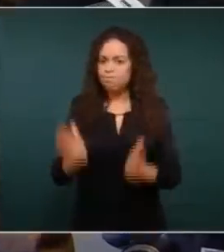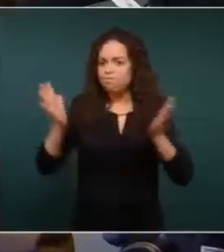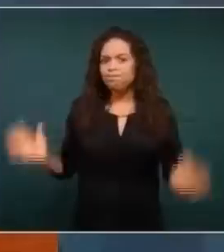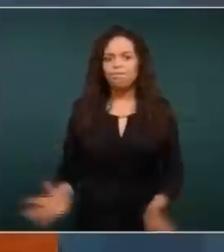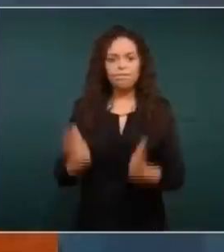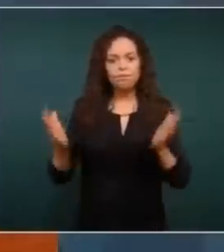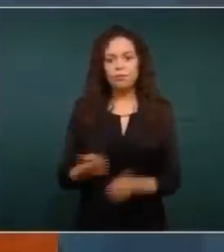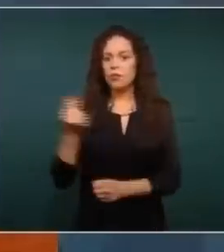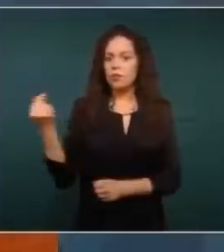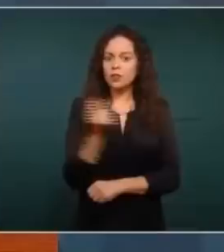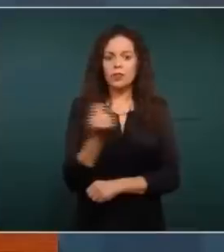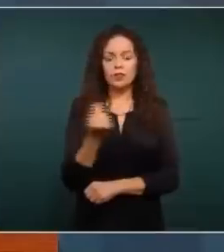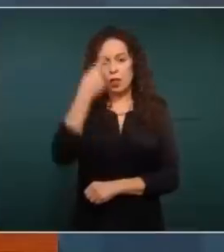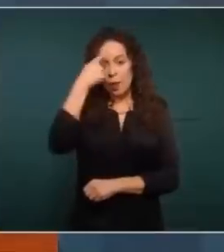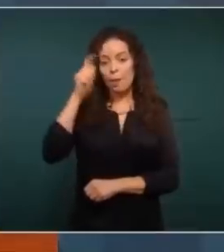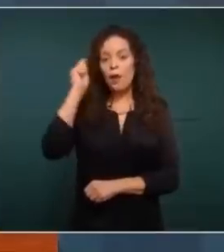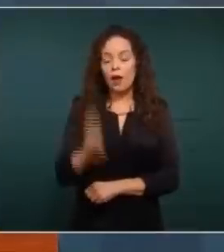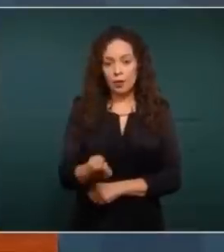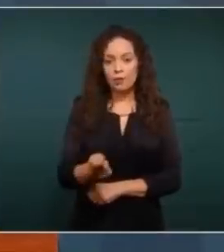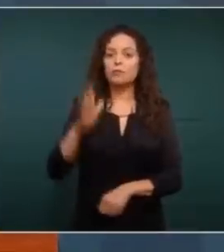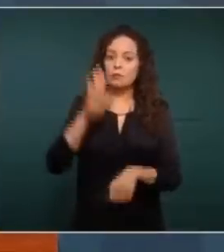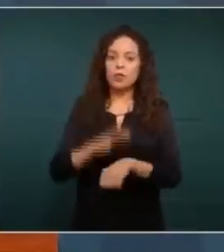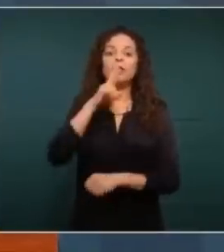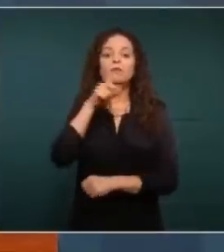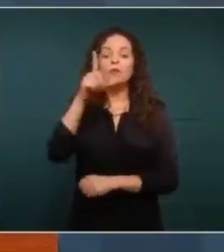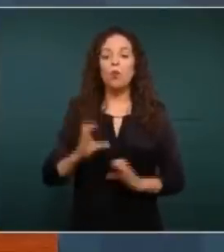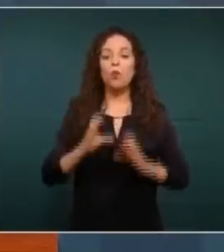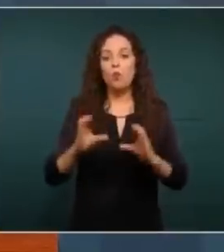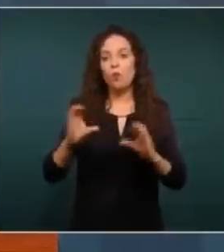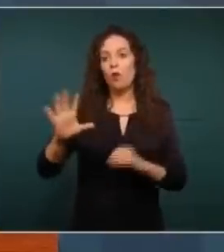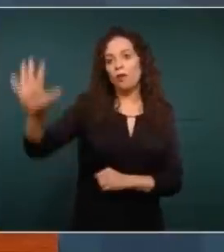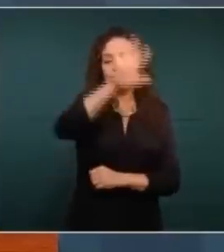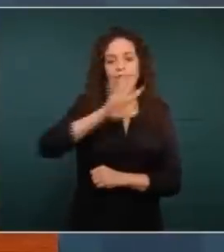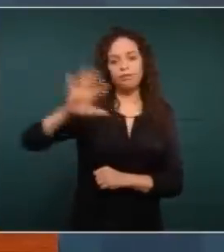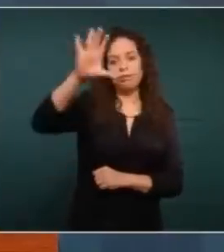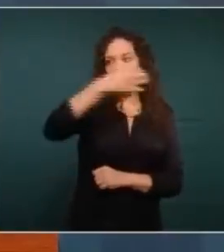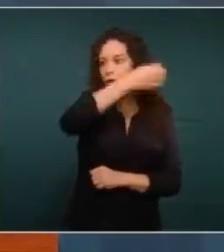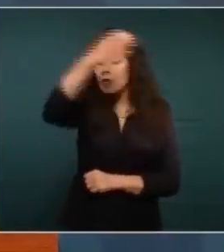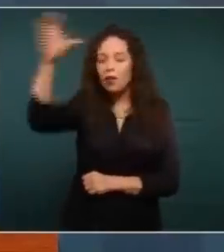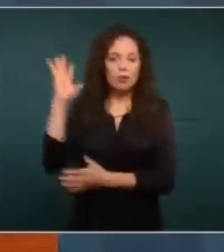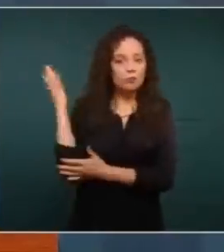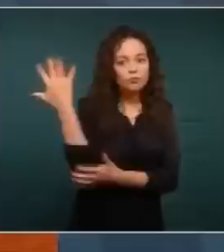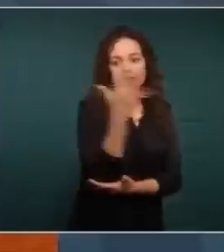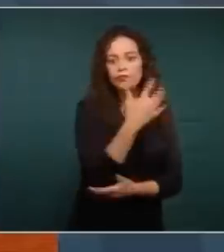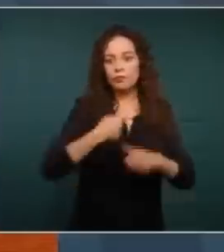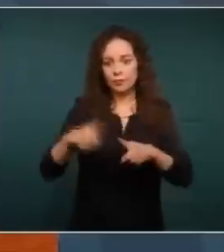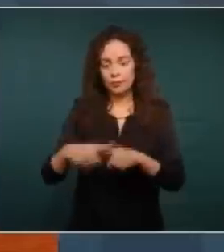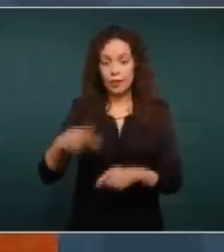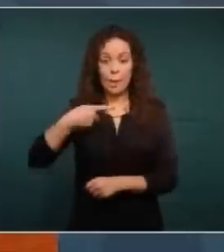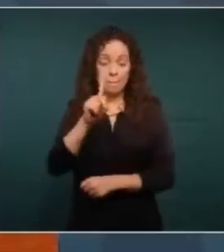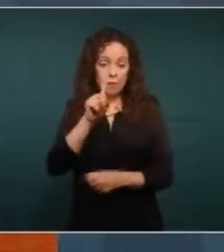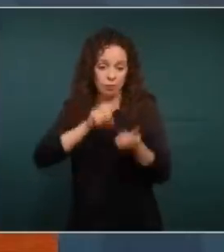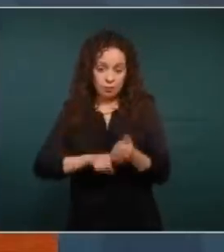tiene que ver con mejorar el medio ambiente. Sin embargo, por cuestiones políticas